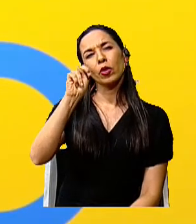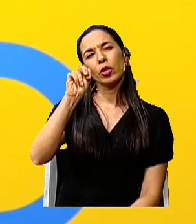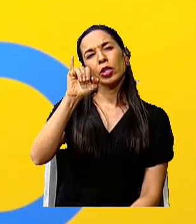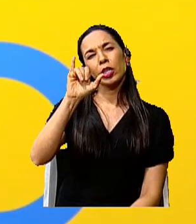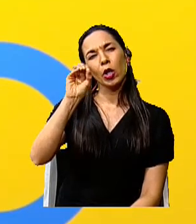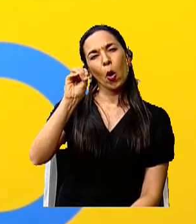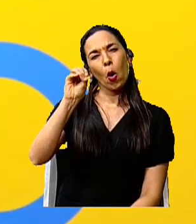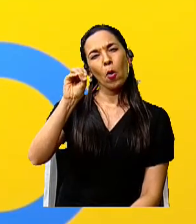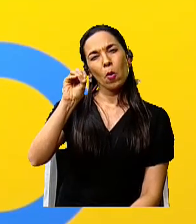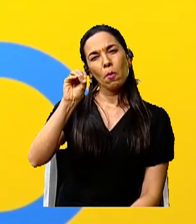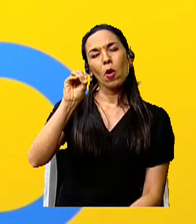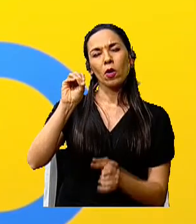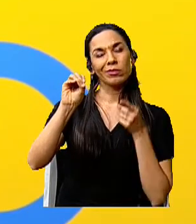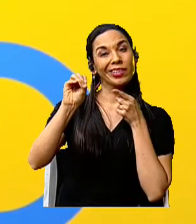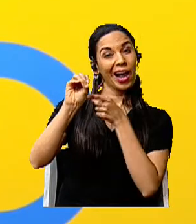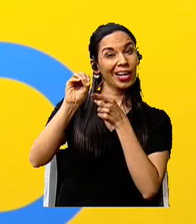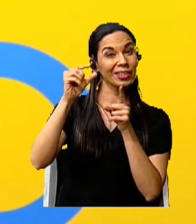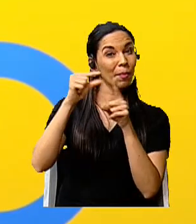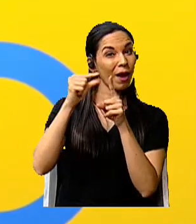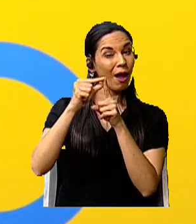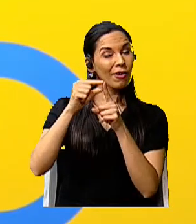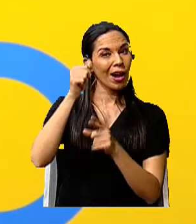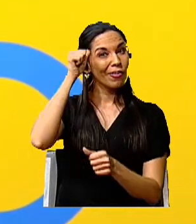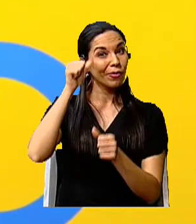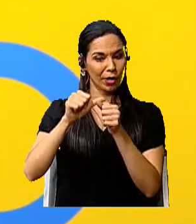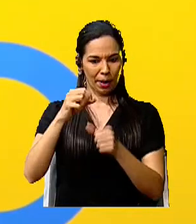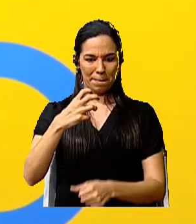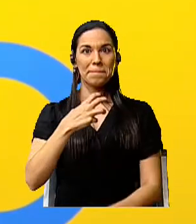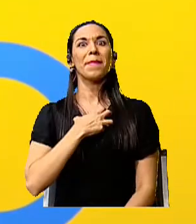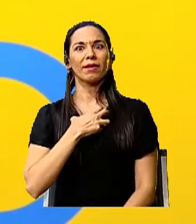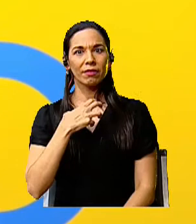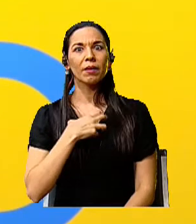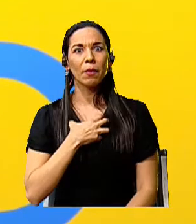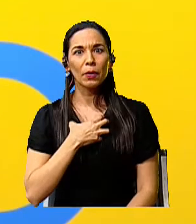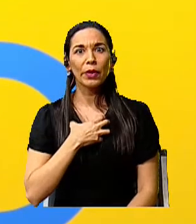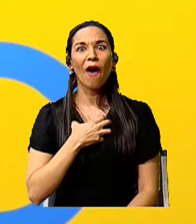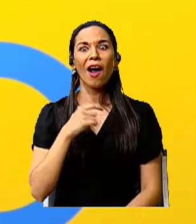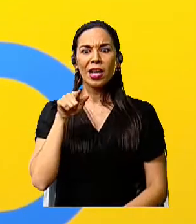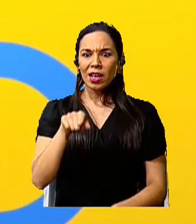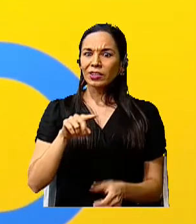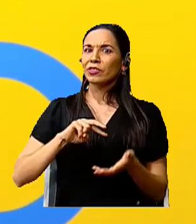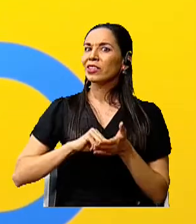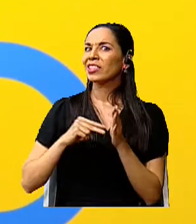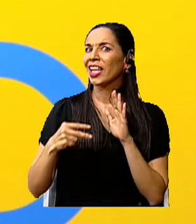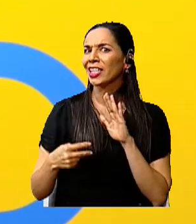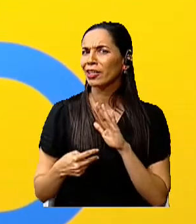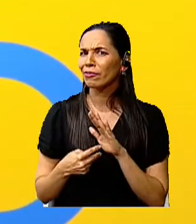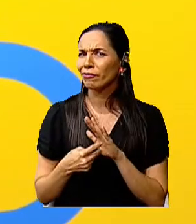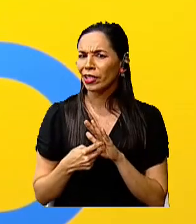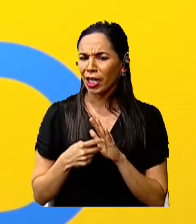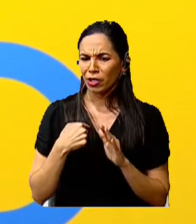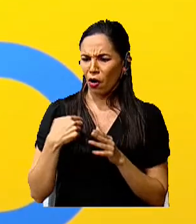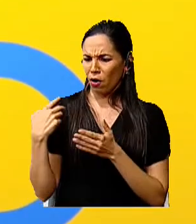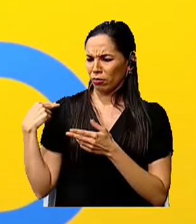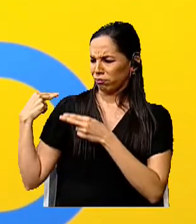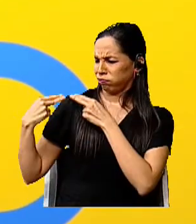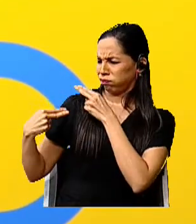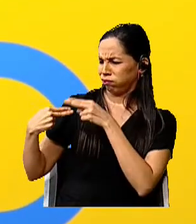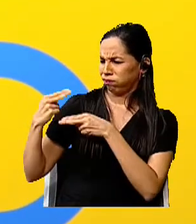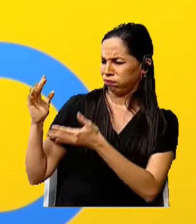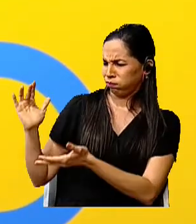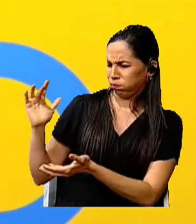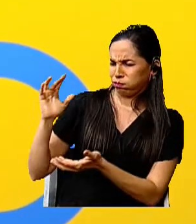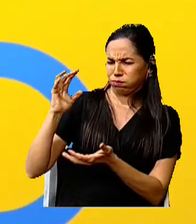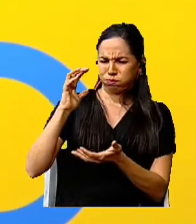patrimonio, porque el patrimonio, precisamente, tiene que ver con la herencia. Ustedes ya